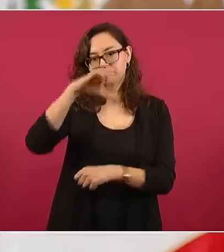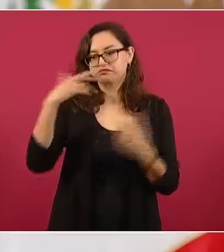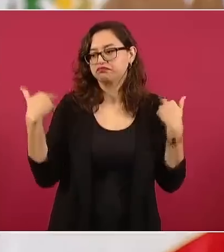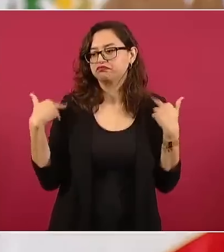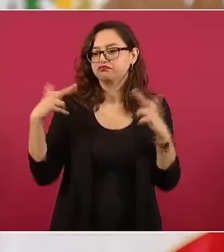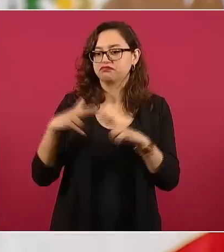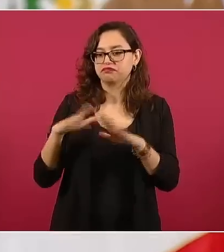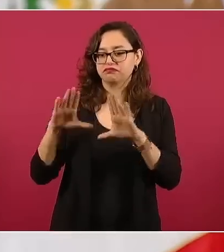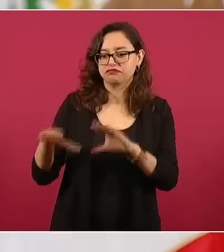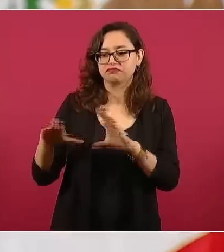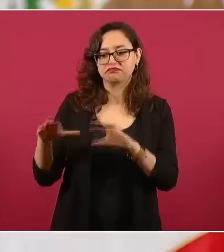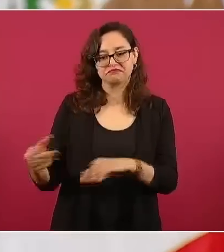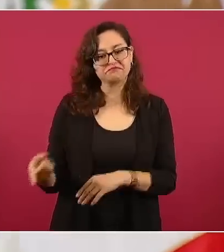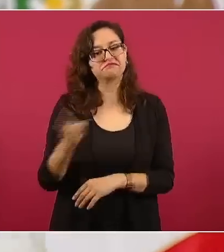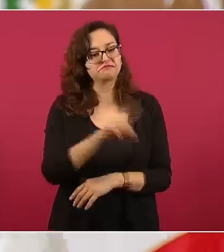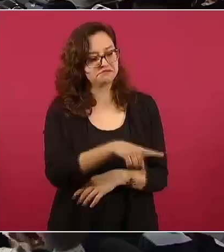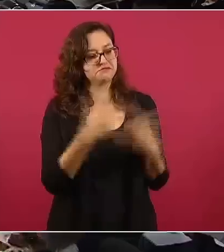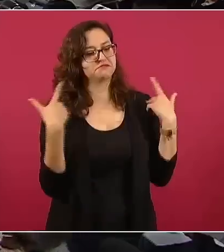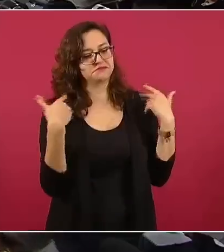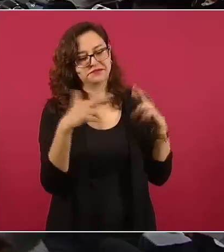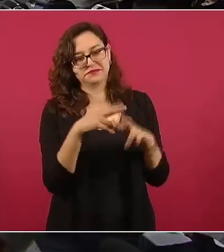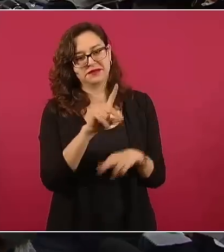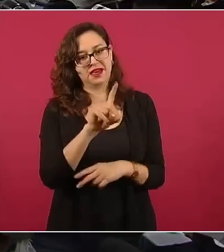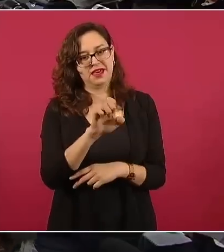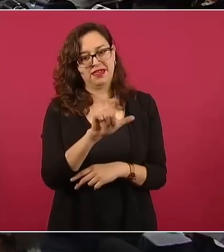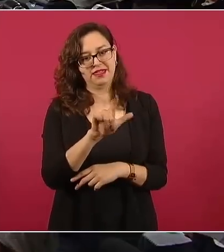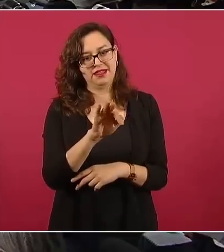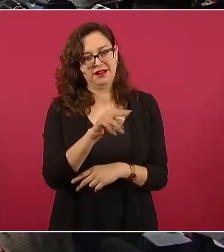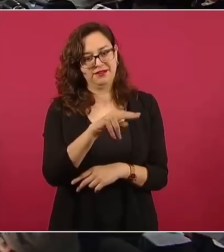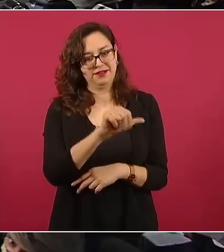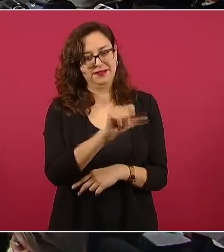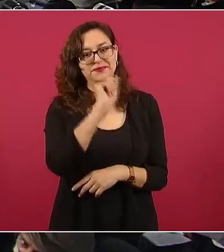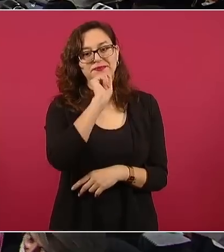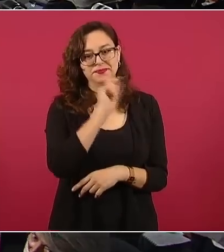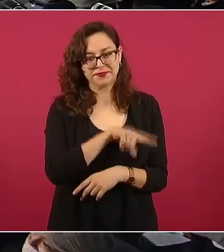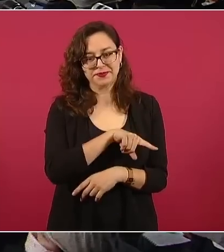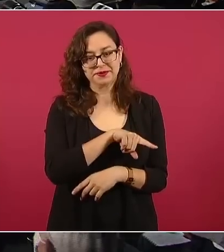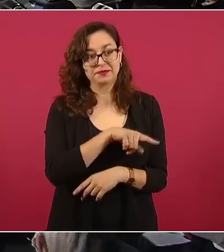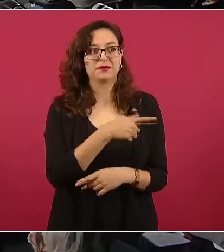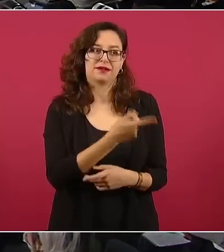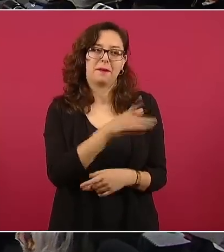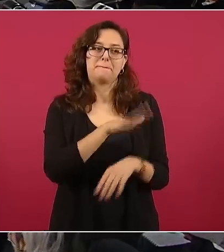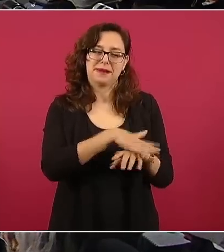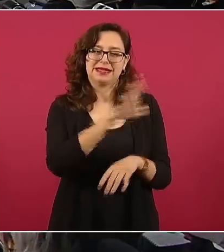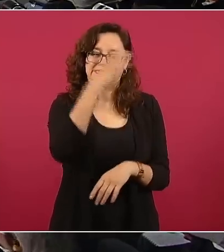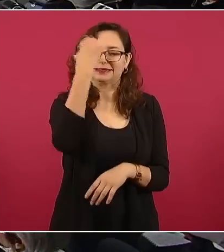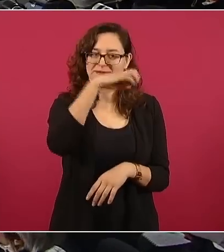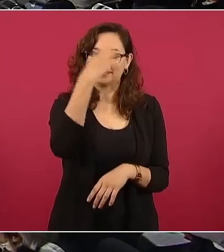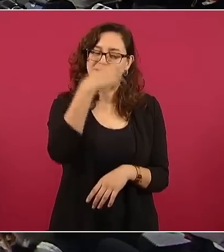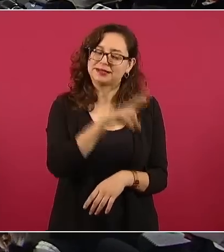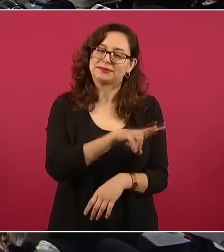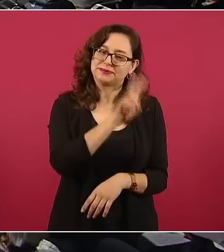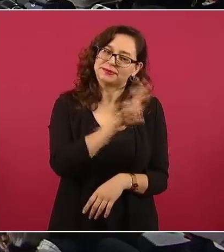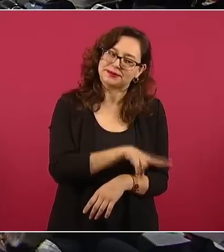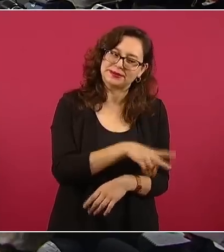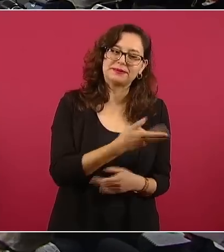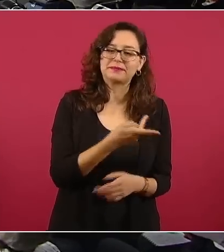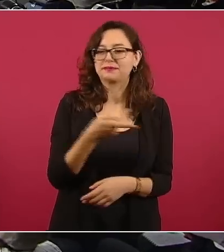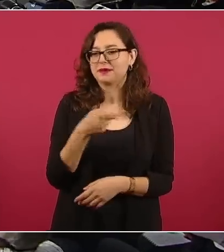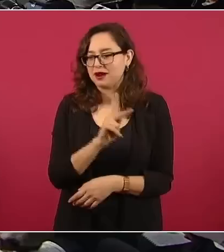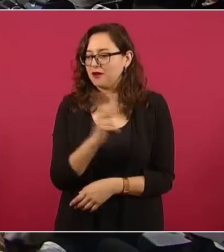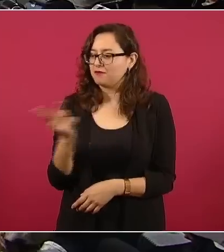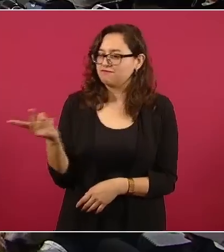igual que la maestra Delfina, ella más tiempo, pero maestras